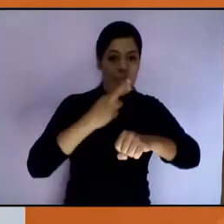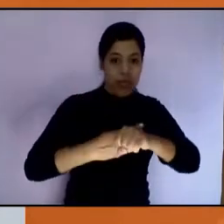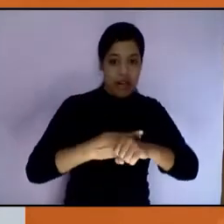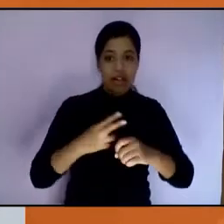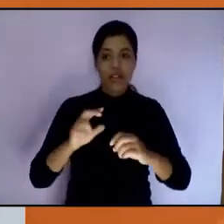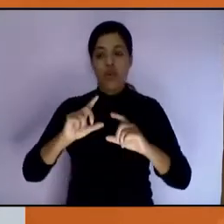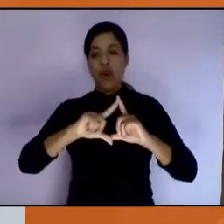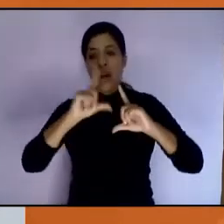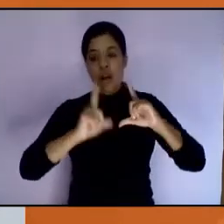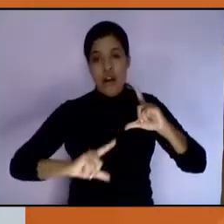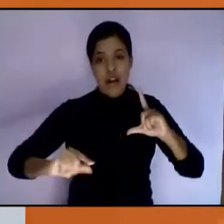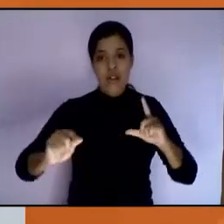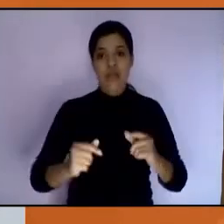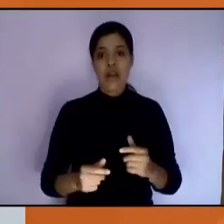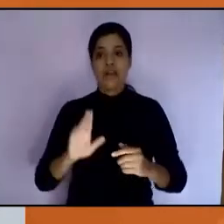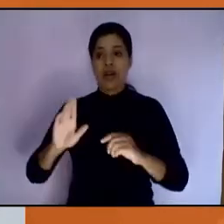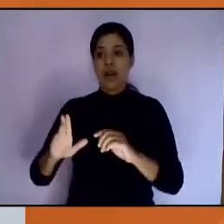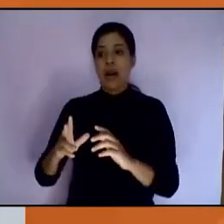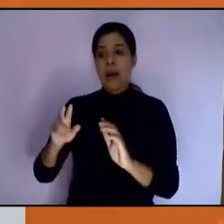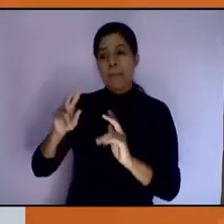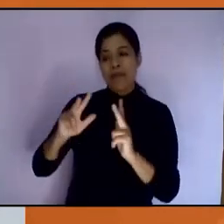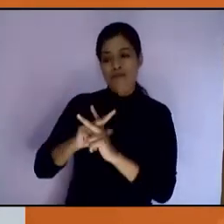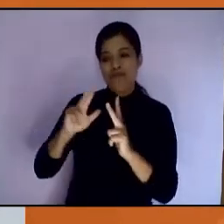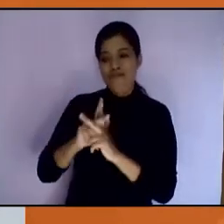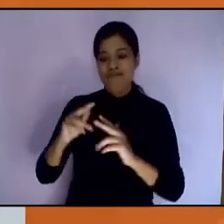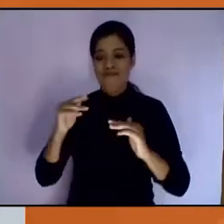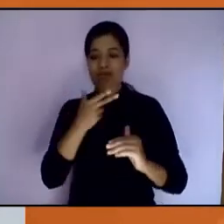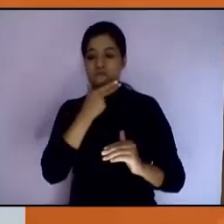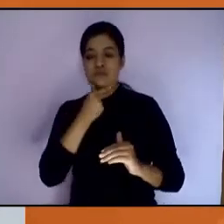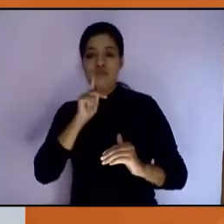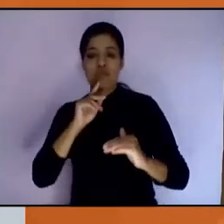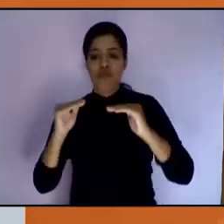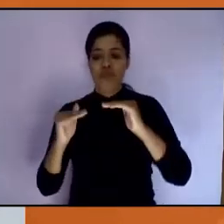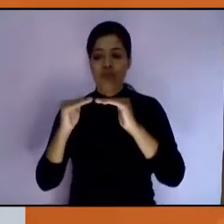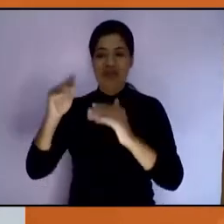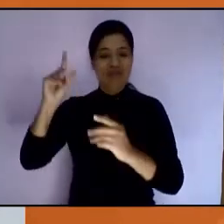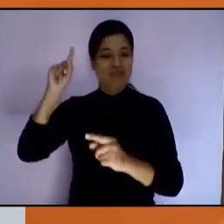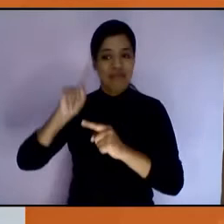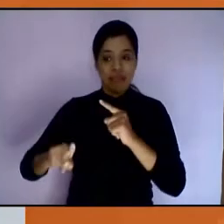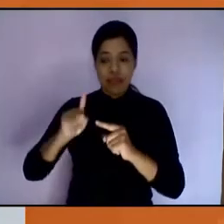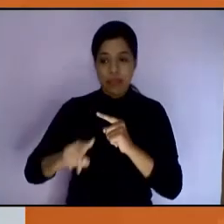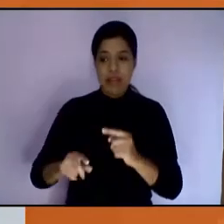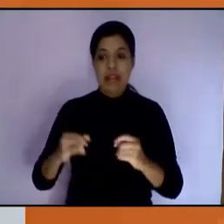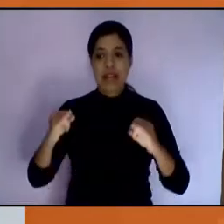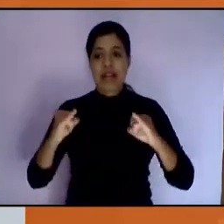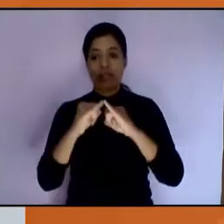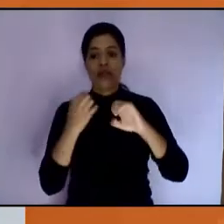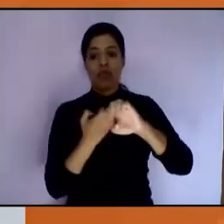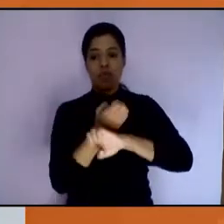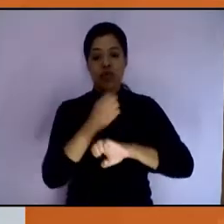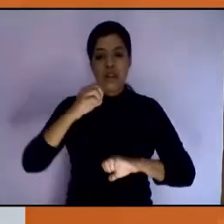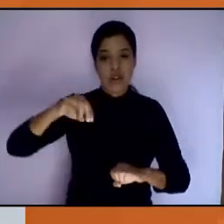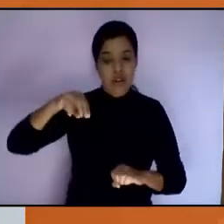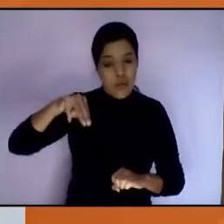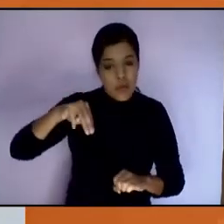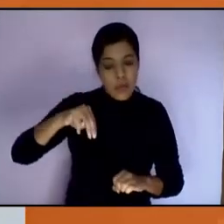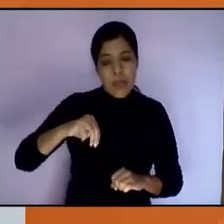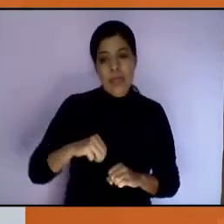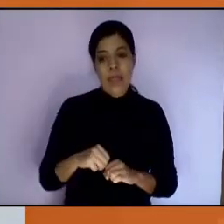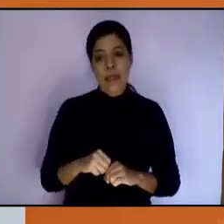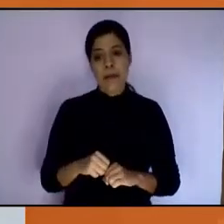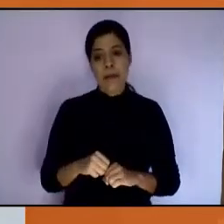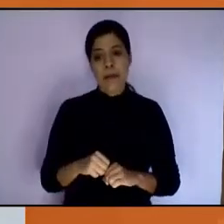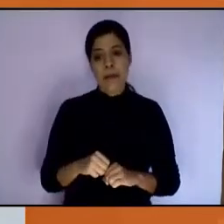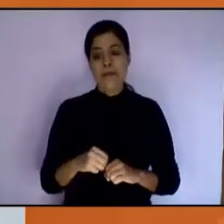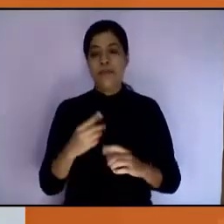nacional para combatir la violencia de género en el Instituto Nacional de las Mujeres, quien ha desarrollado investigaciones en temas como